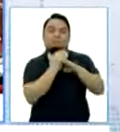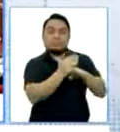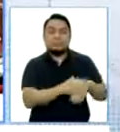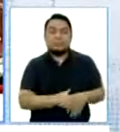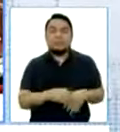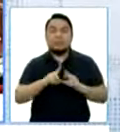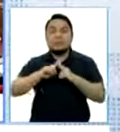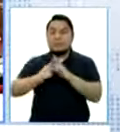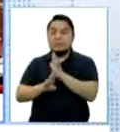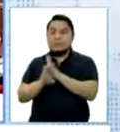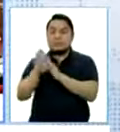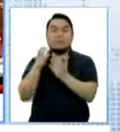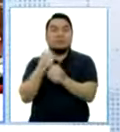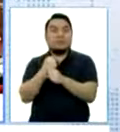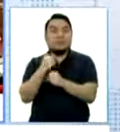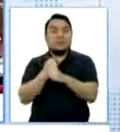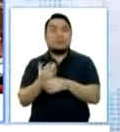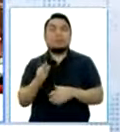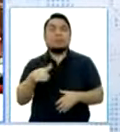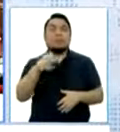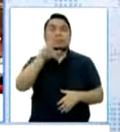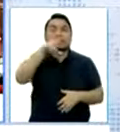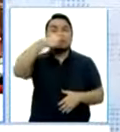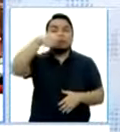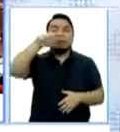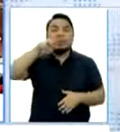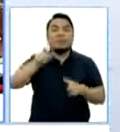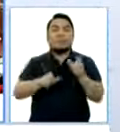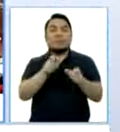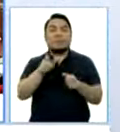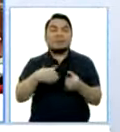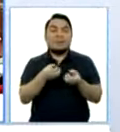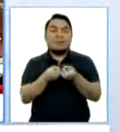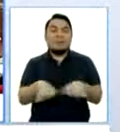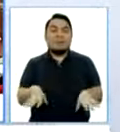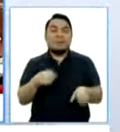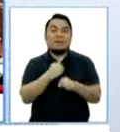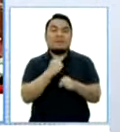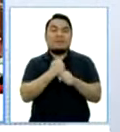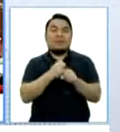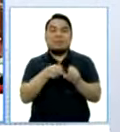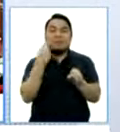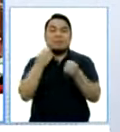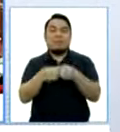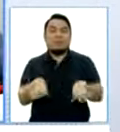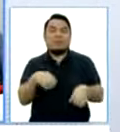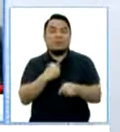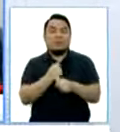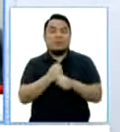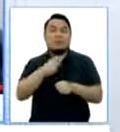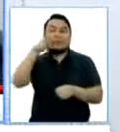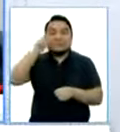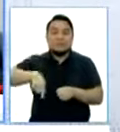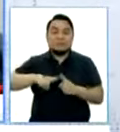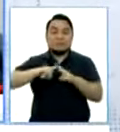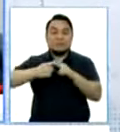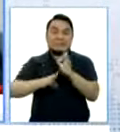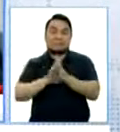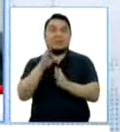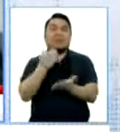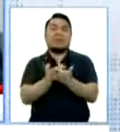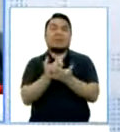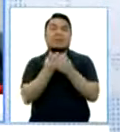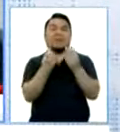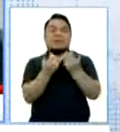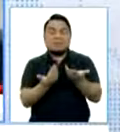Porque, le repito, hay más de tres millones de personas que han perdido el trabajo, y por lo tanto hay que reactivar desde luego la economía,